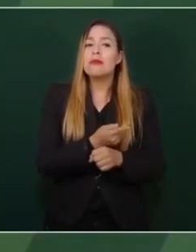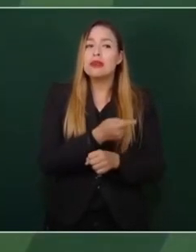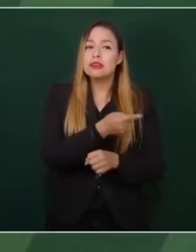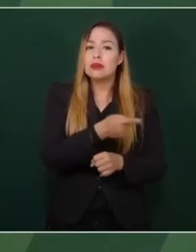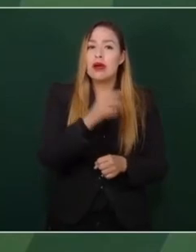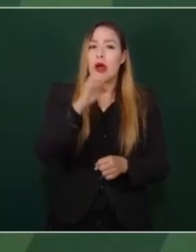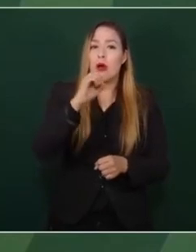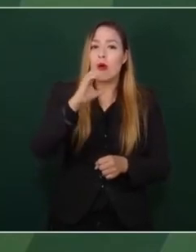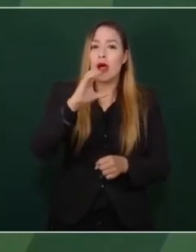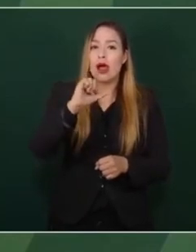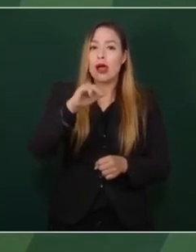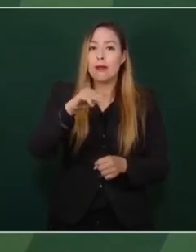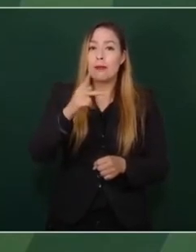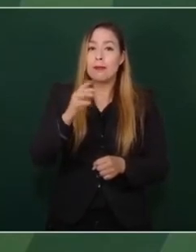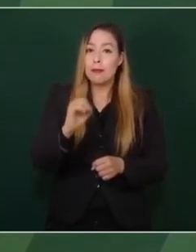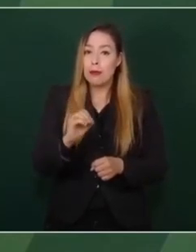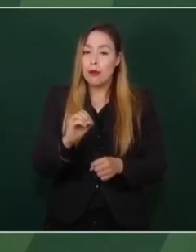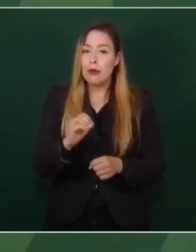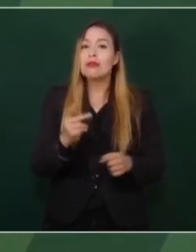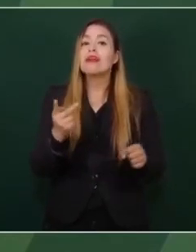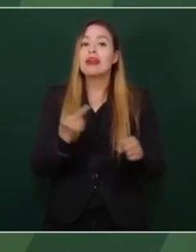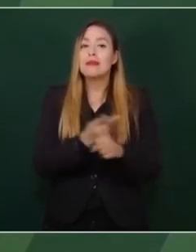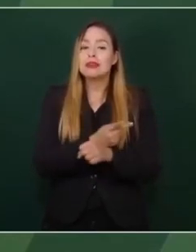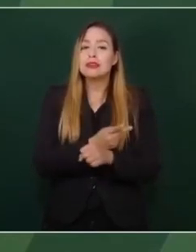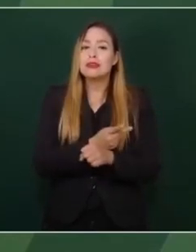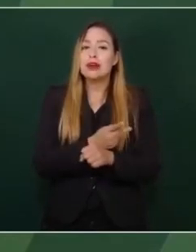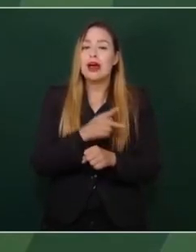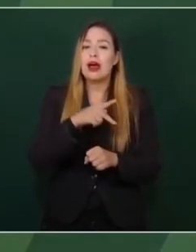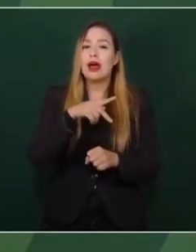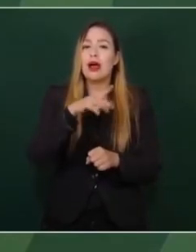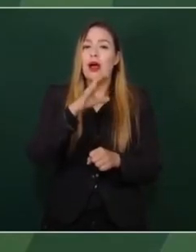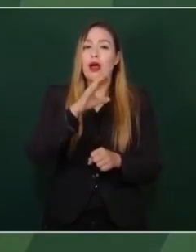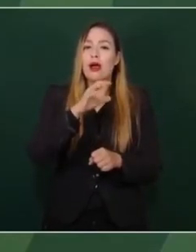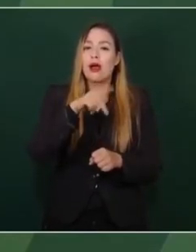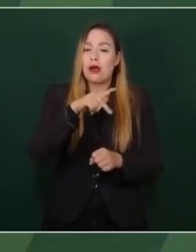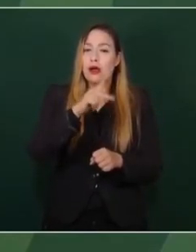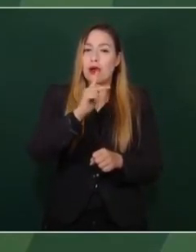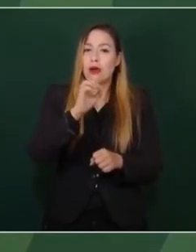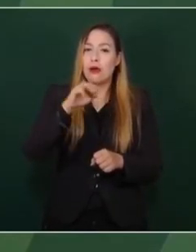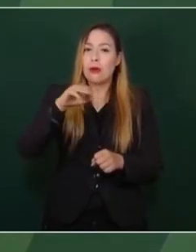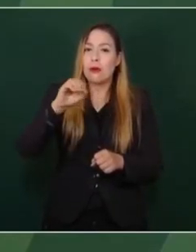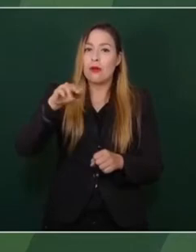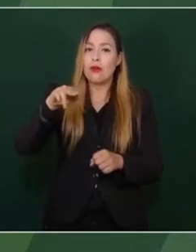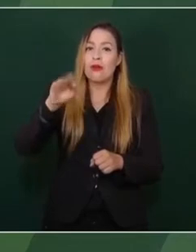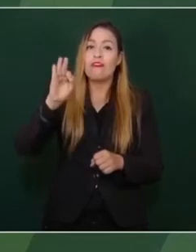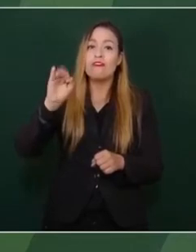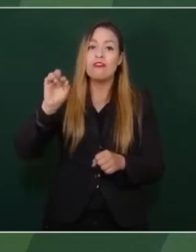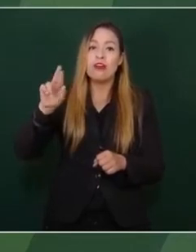cómo le va a Comonfor, a Leandro Valle,